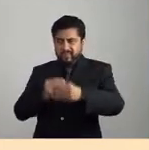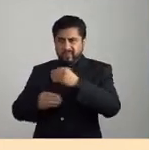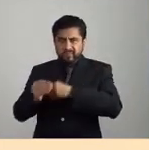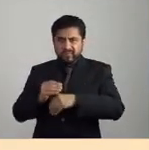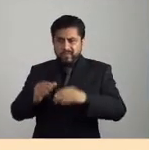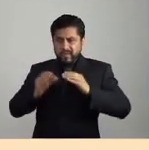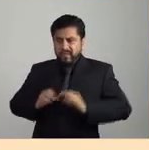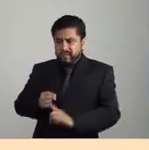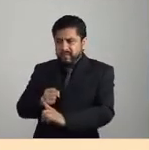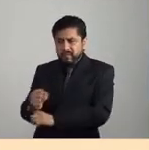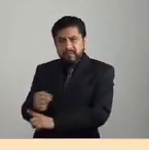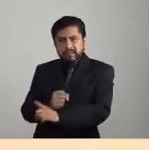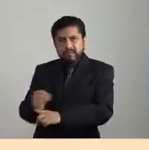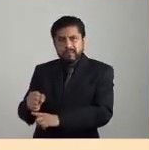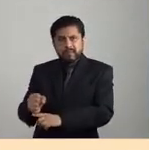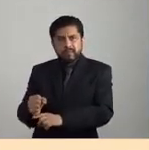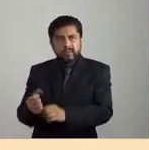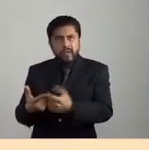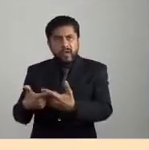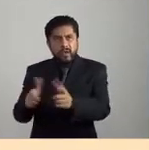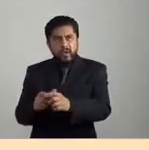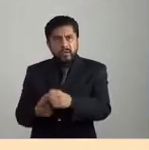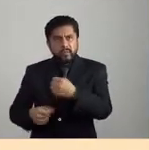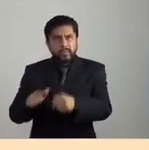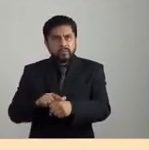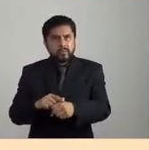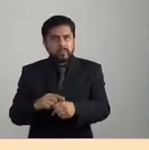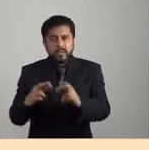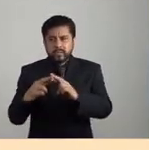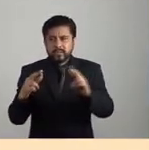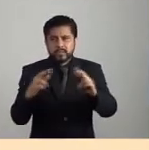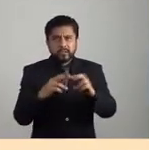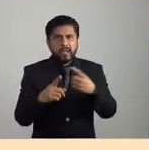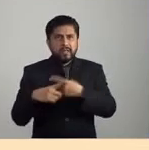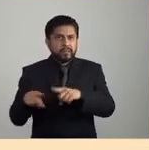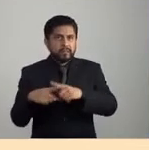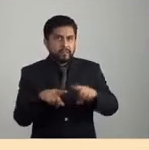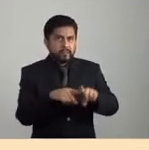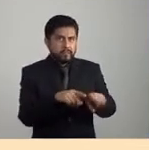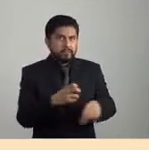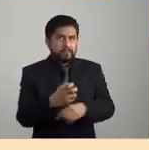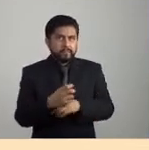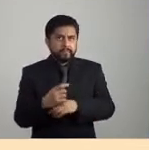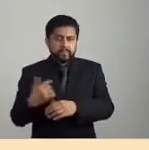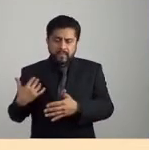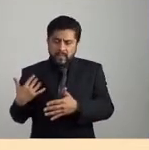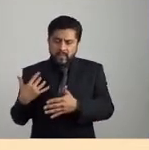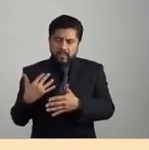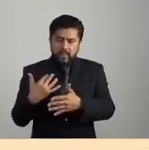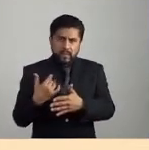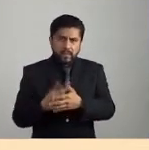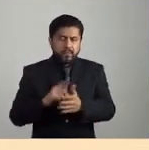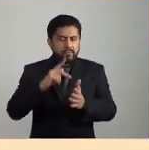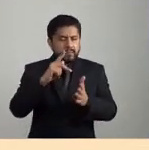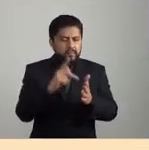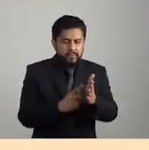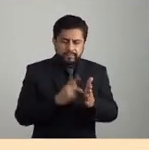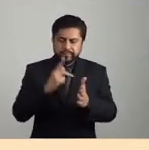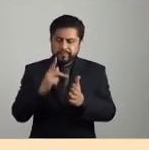sociales, las relaciones, ¿no?, sobre las cuales se viene reproduciendo socialmente